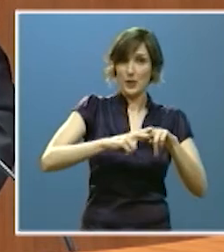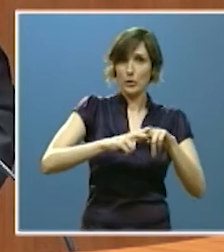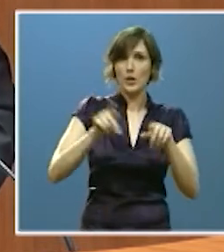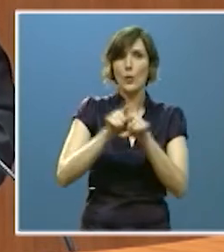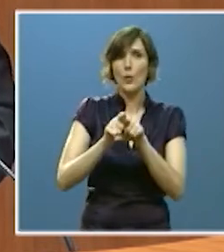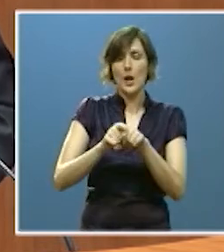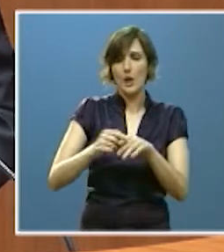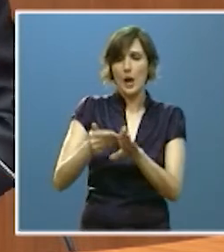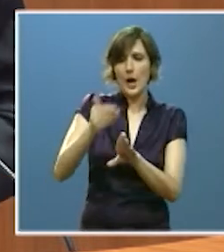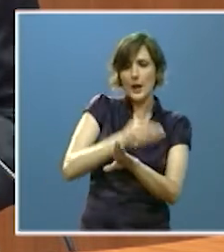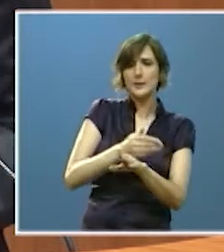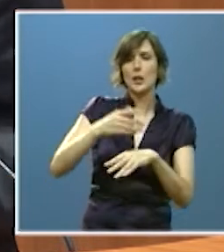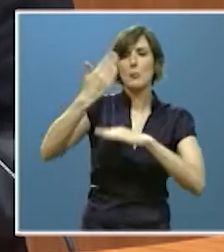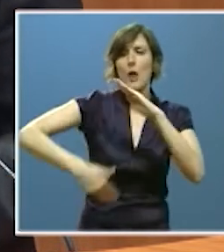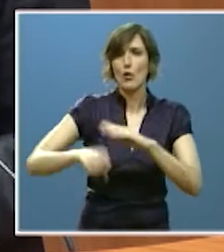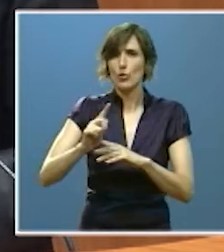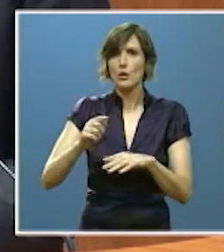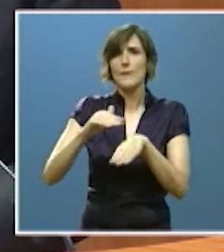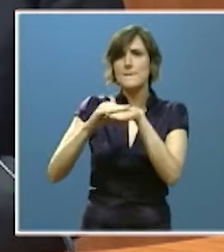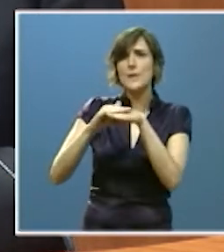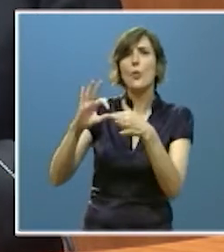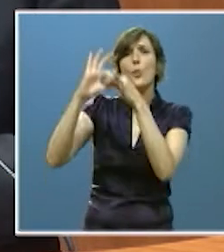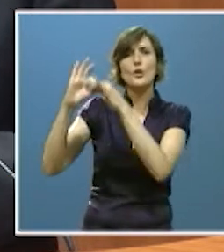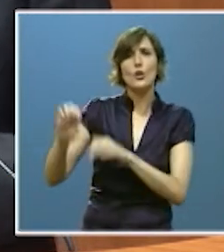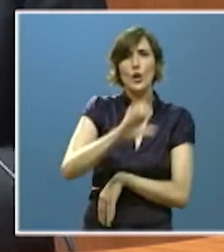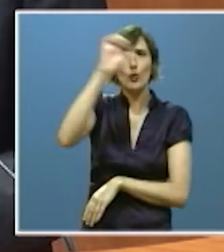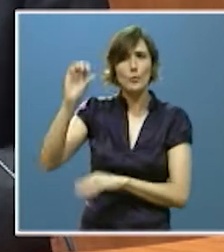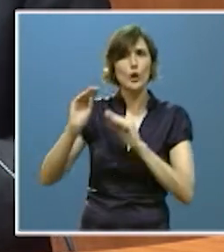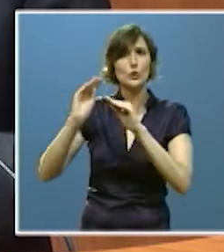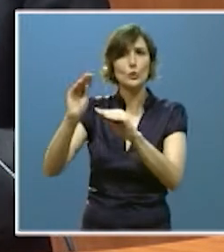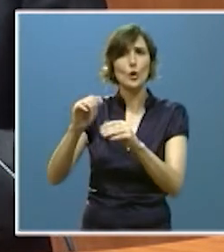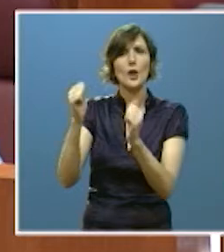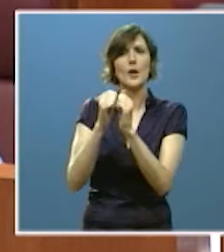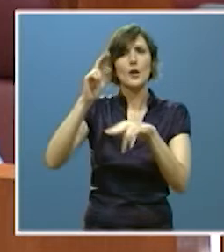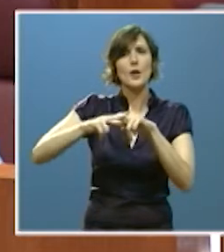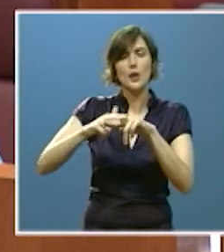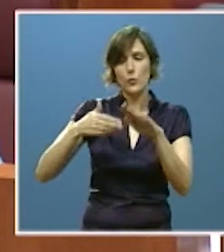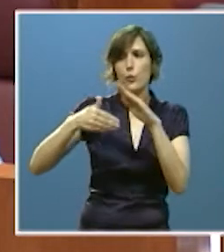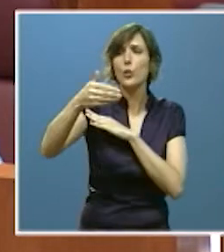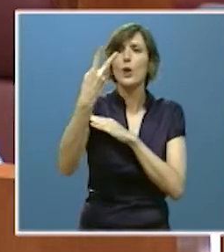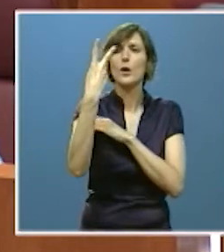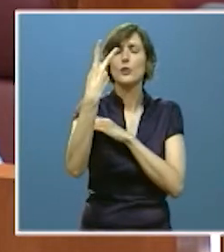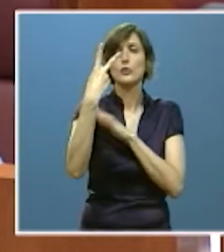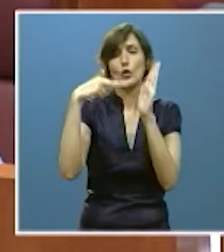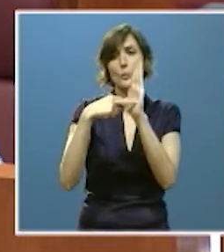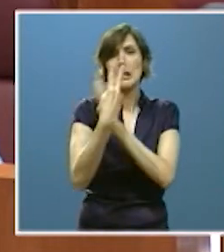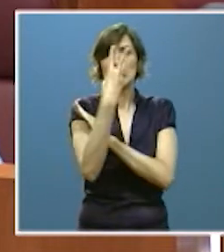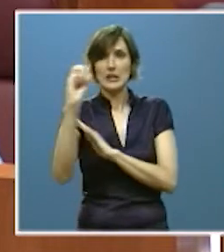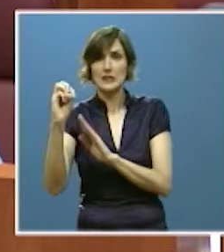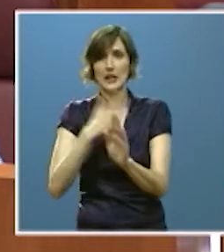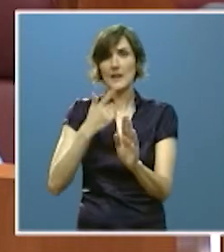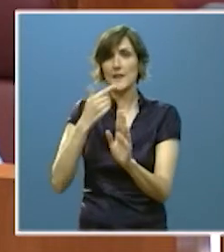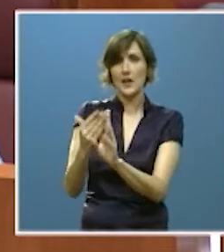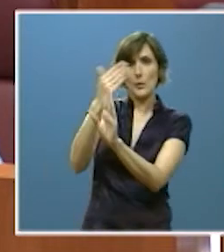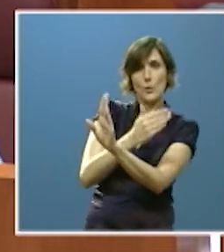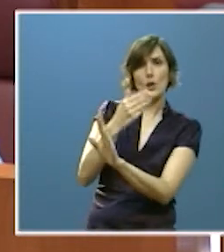plazos. Si la Unión Europea tiene un objetivo de descarbonización a 2030, no tiene sentido anticiparlo a